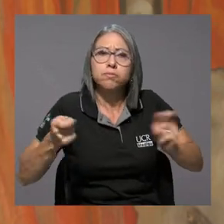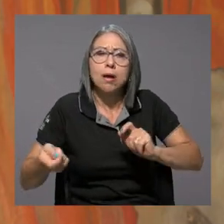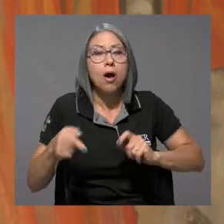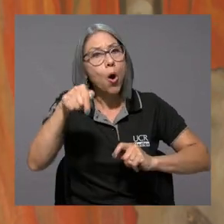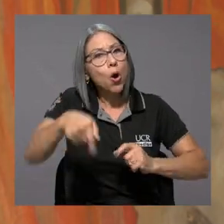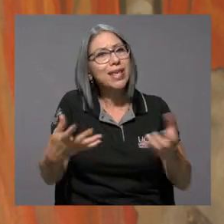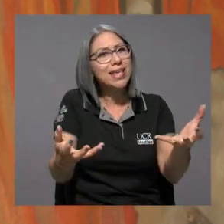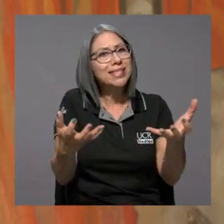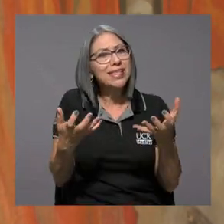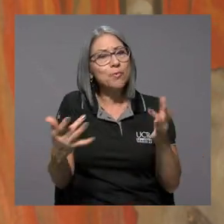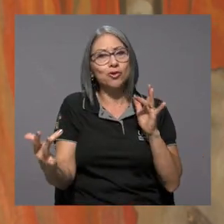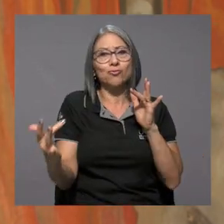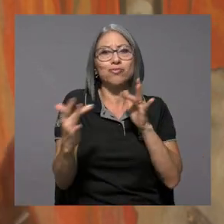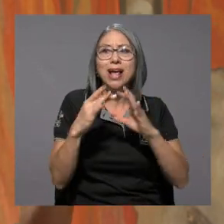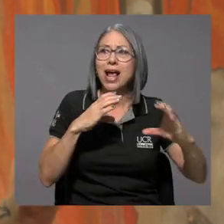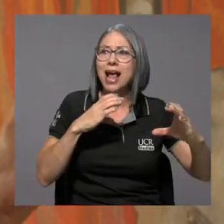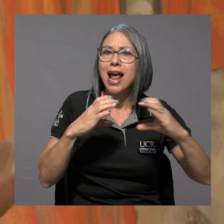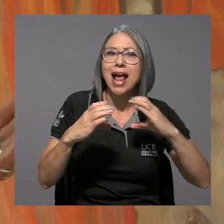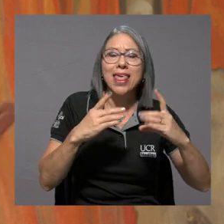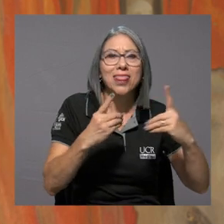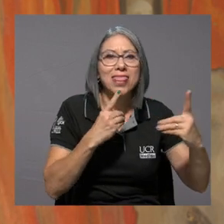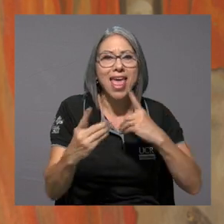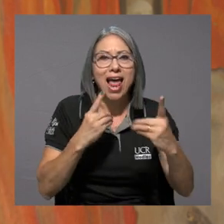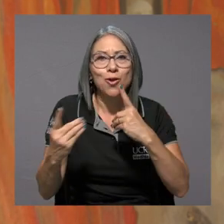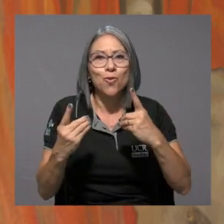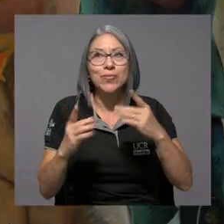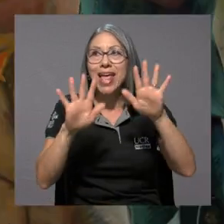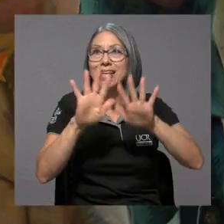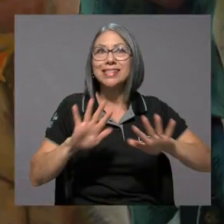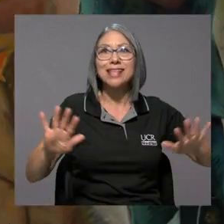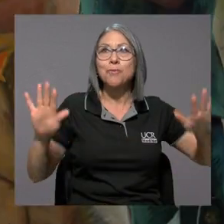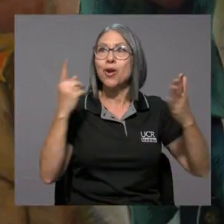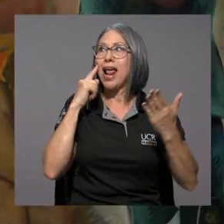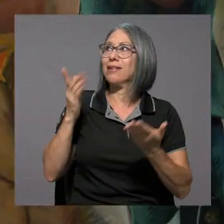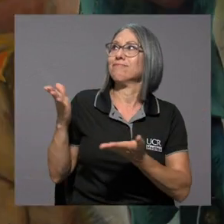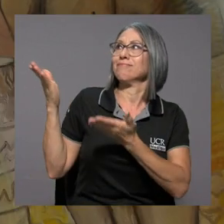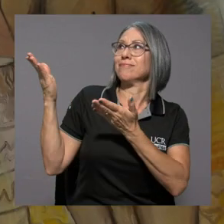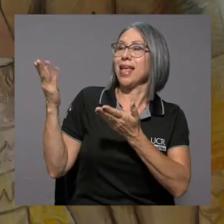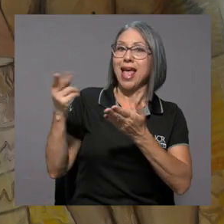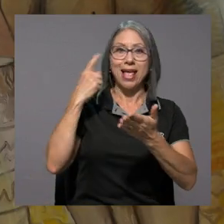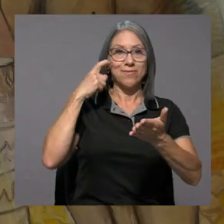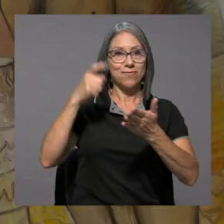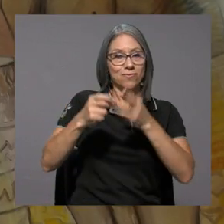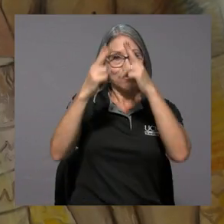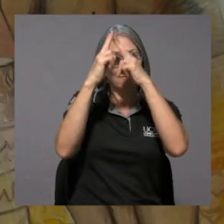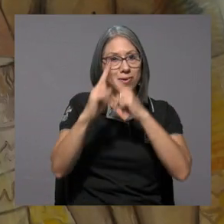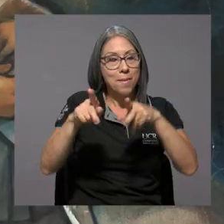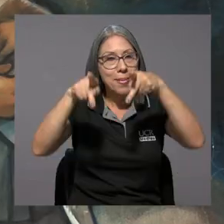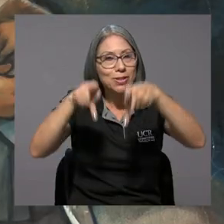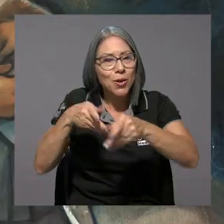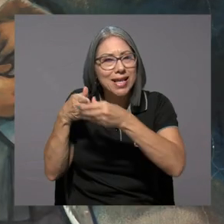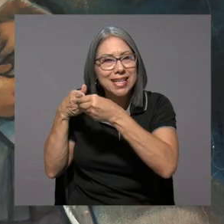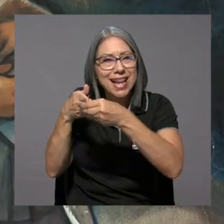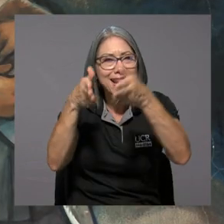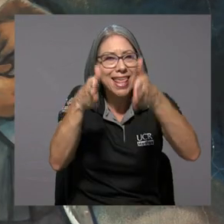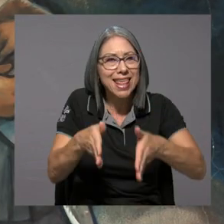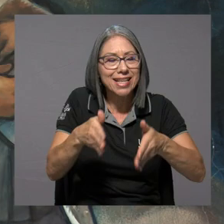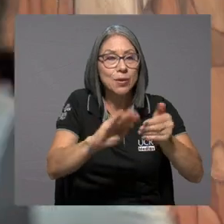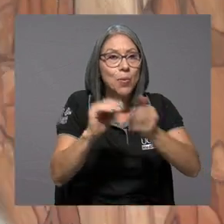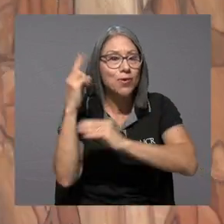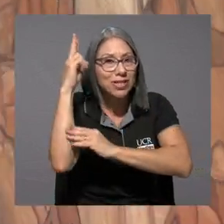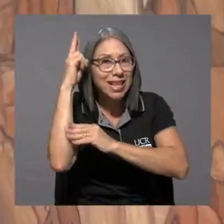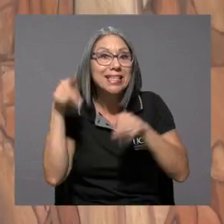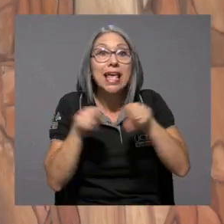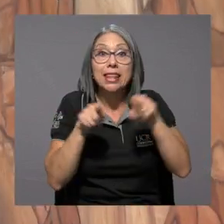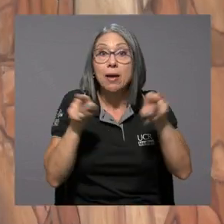quisimos crear un diálogo entre este mural que rinde homenaje a personas líderes de los pueblos indígenas. Quisimos inaugurar